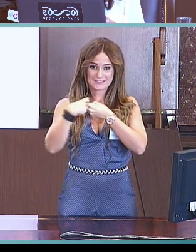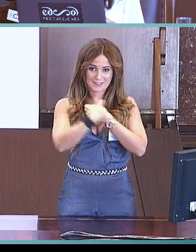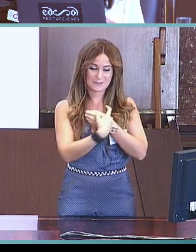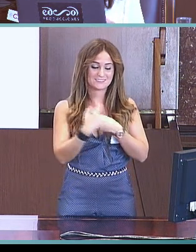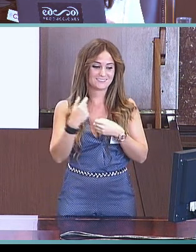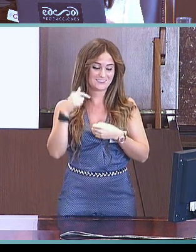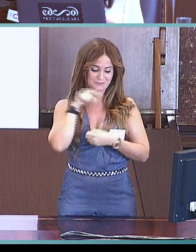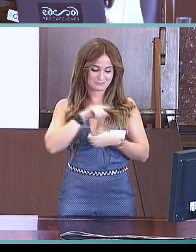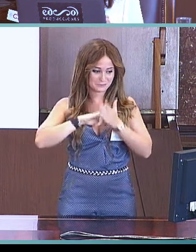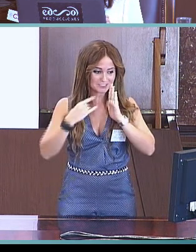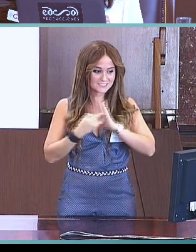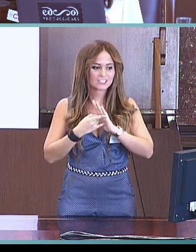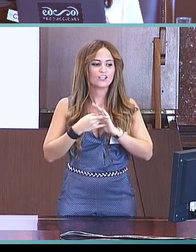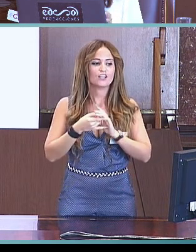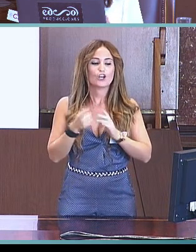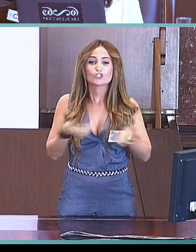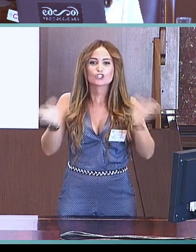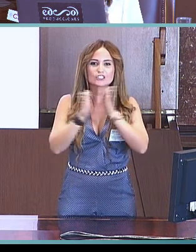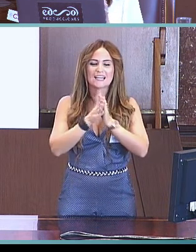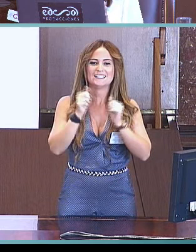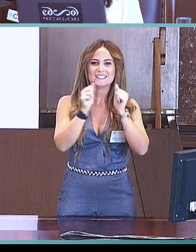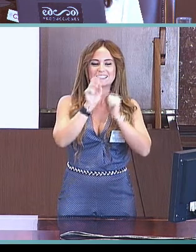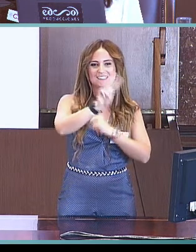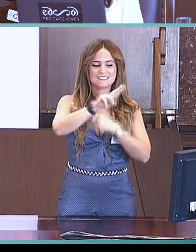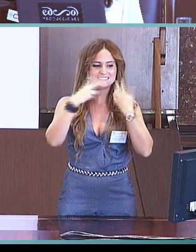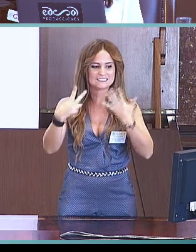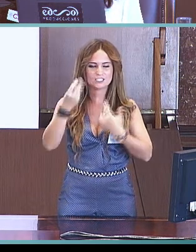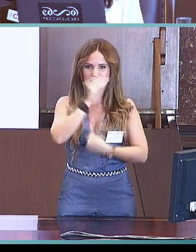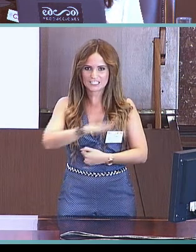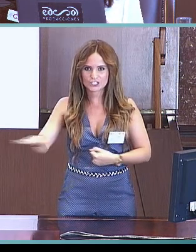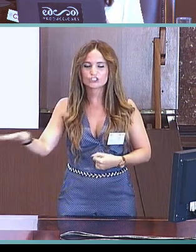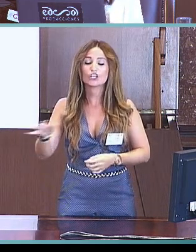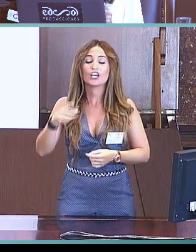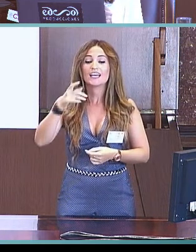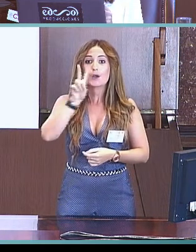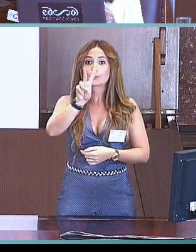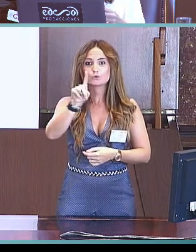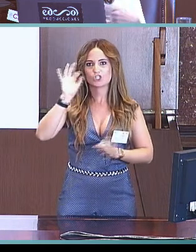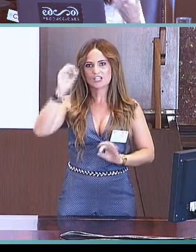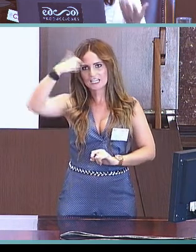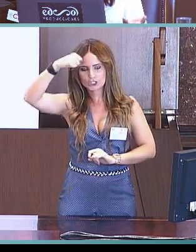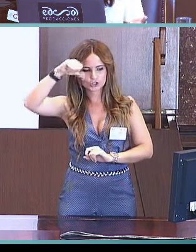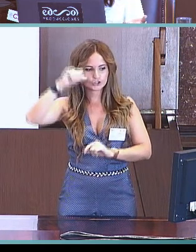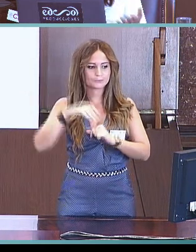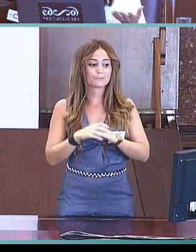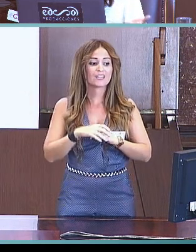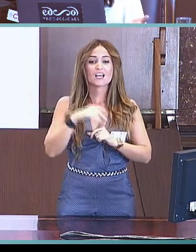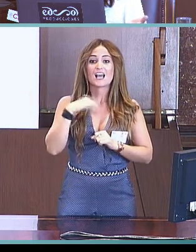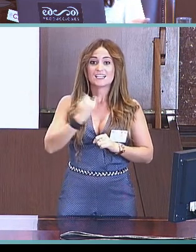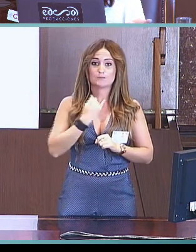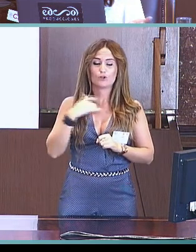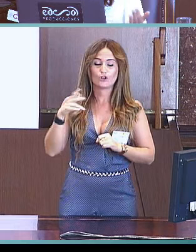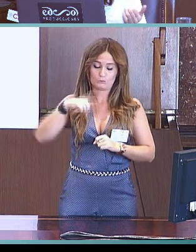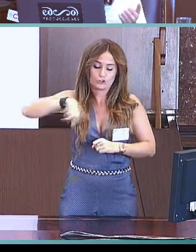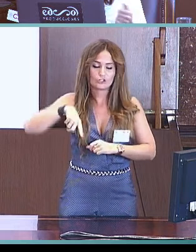Concretamente, tenemos una muestra compuesta por 37 niños y niñas, 27